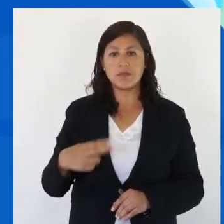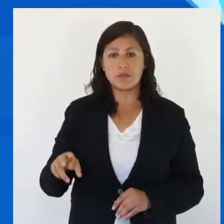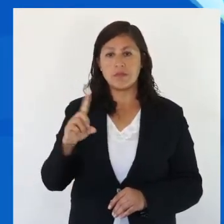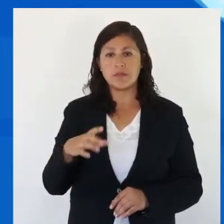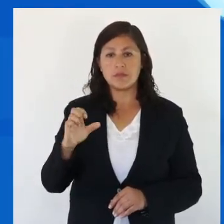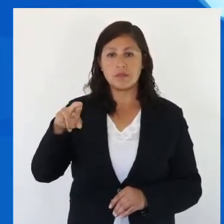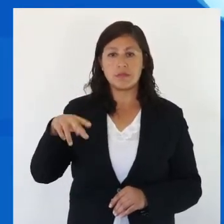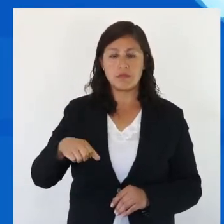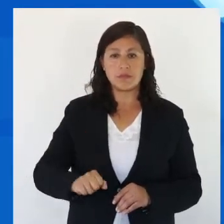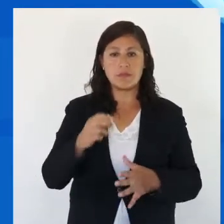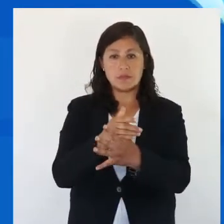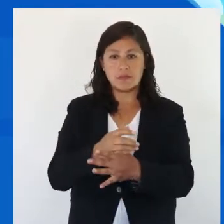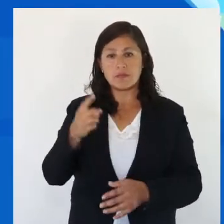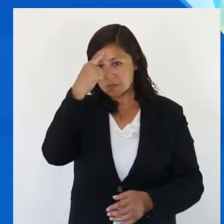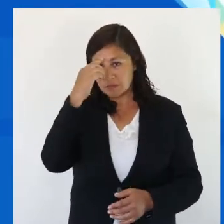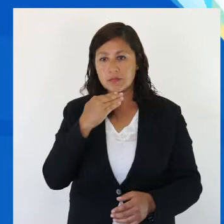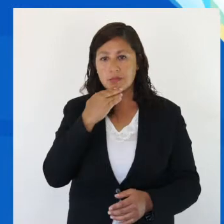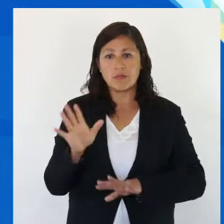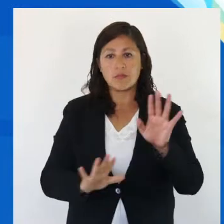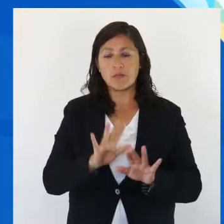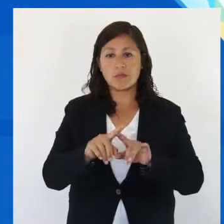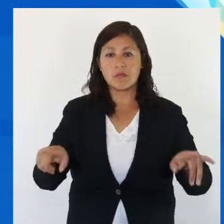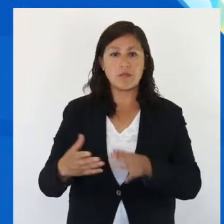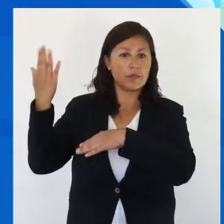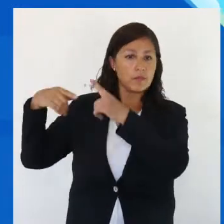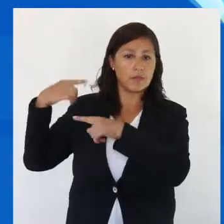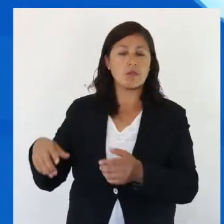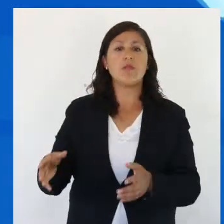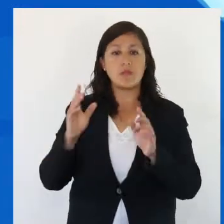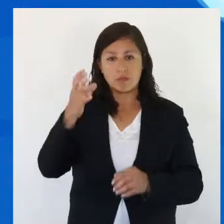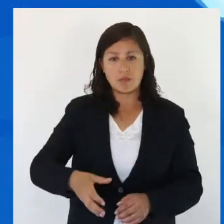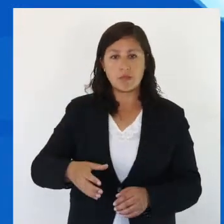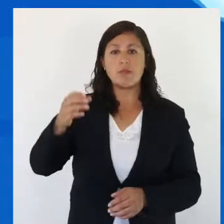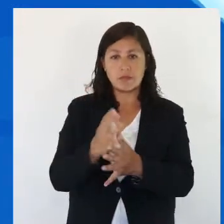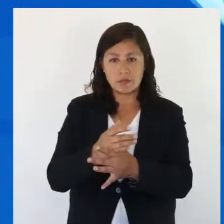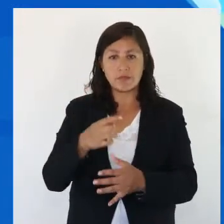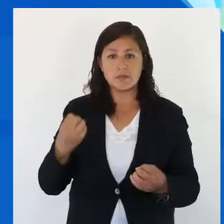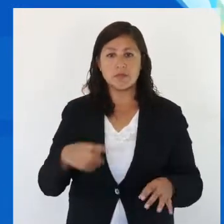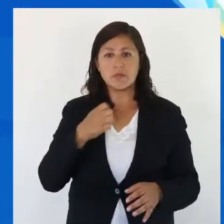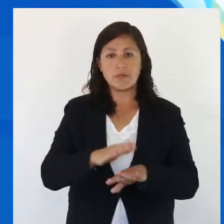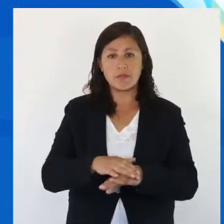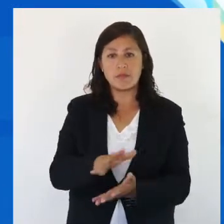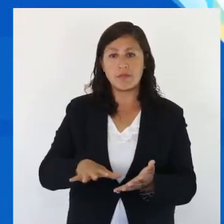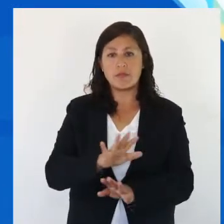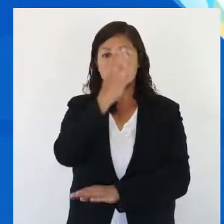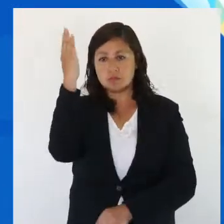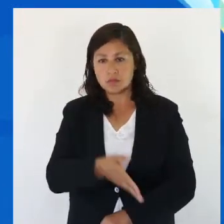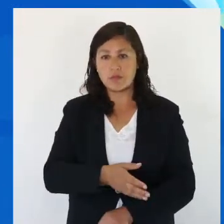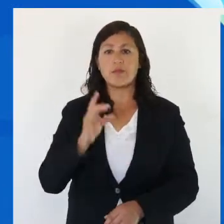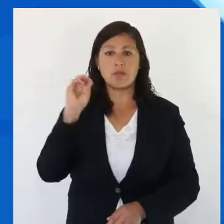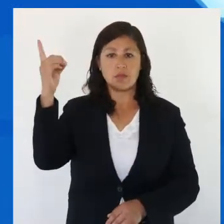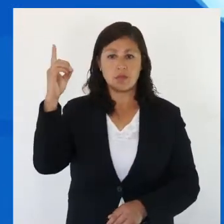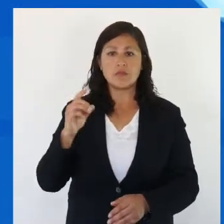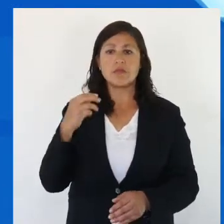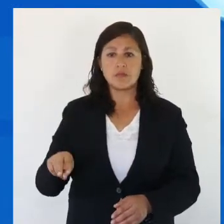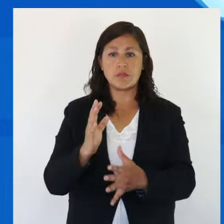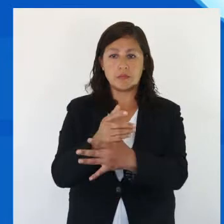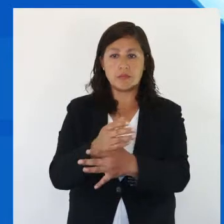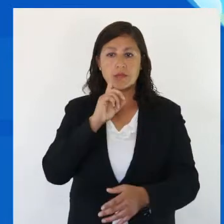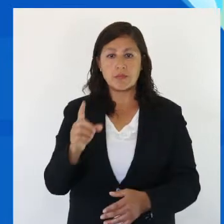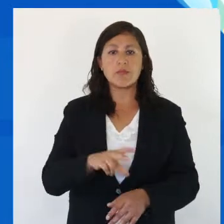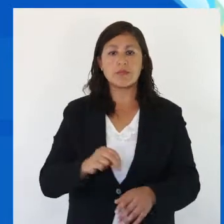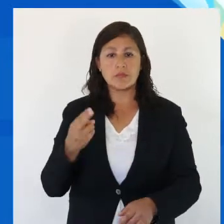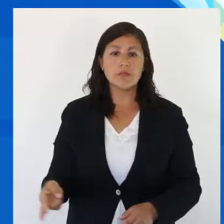preocupa además de cuidar el patrimonio de los propios pescadores, ya que permite, por ejemplo, suspender los derechos de pesca de quienes sean